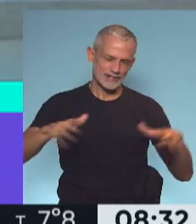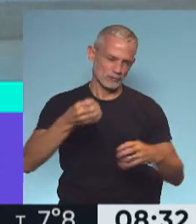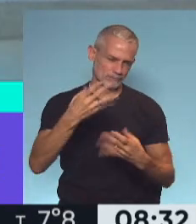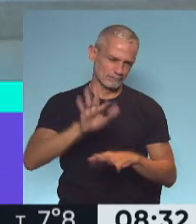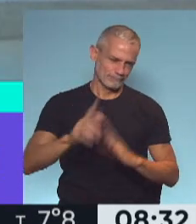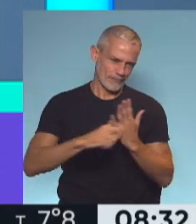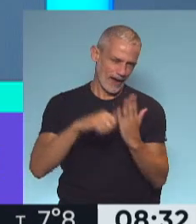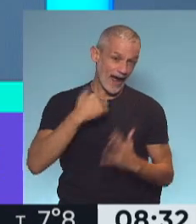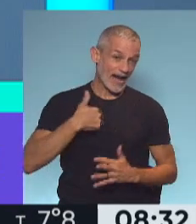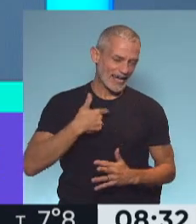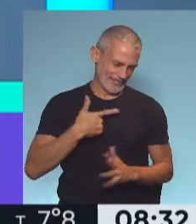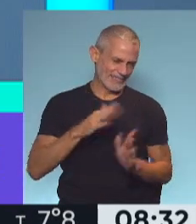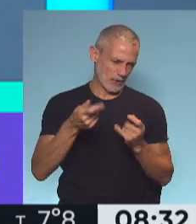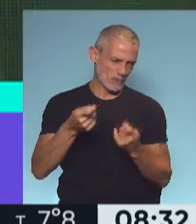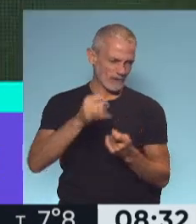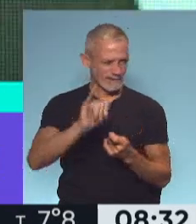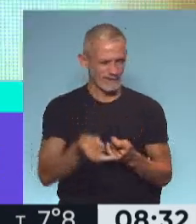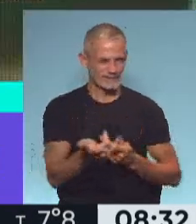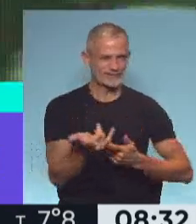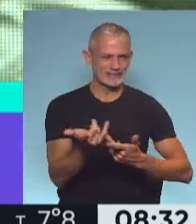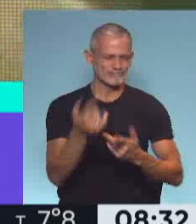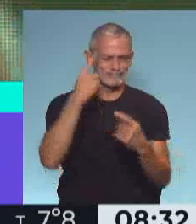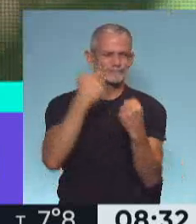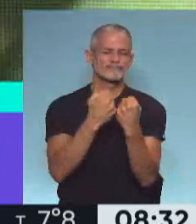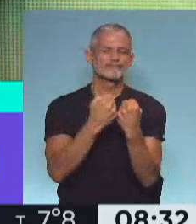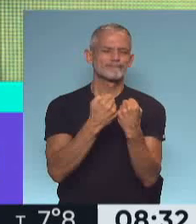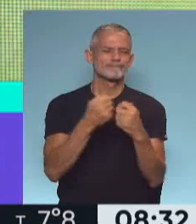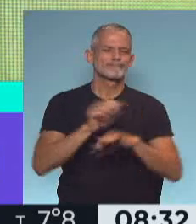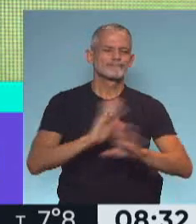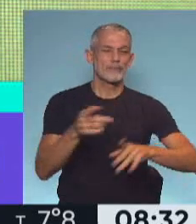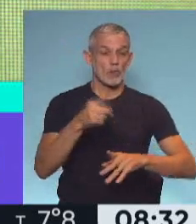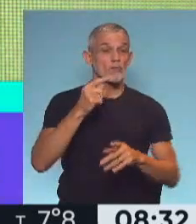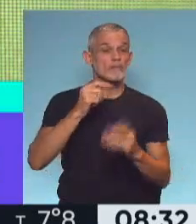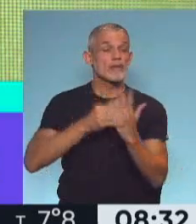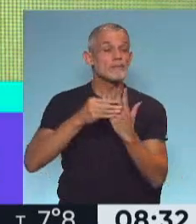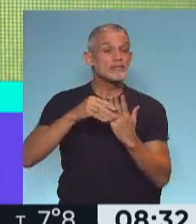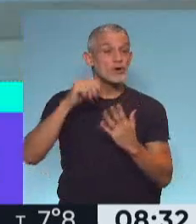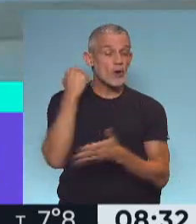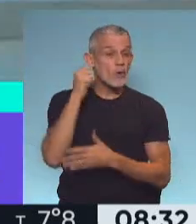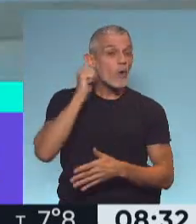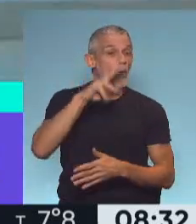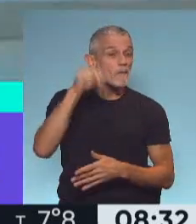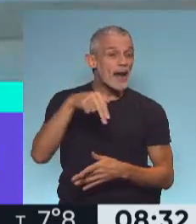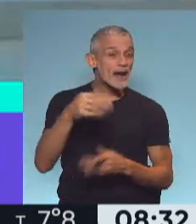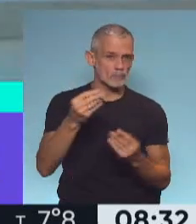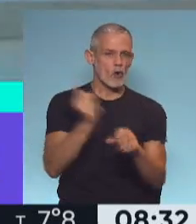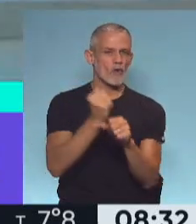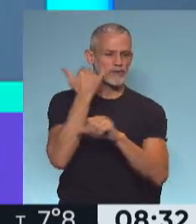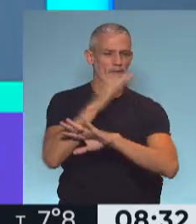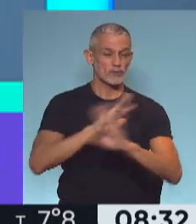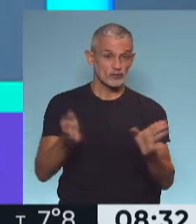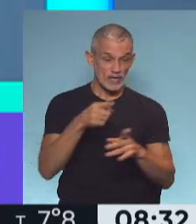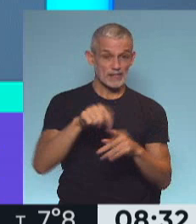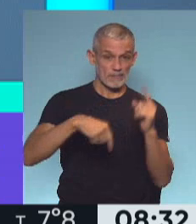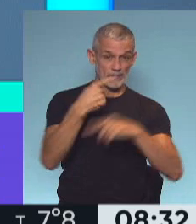argentino podés convencer a alguien. Sí, estoy totalmente de acuerdo. Ahí vamos seguro. ¿Y Guzmán? ¿Ya está? ¿Está todo confirmado? Guzmán confirmado entonces que